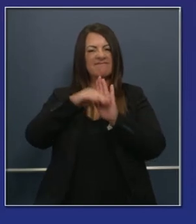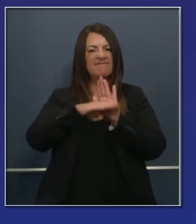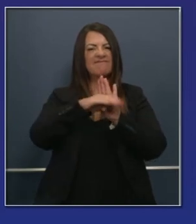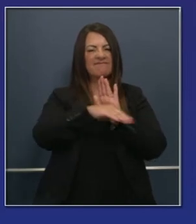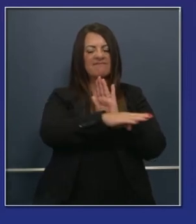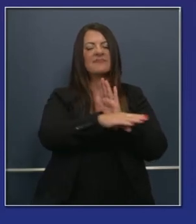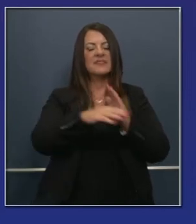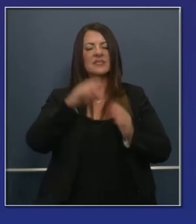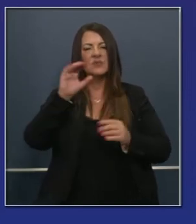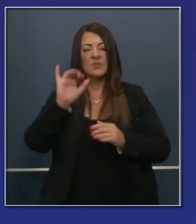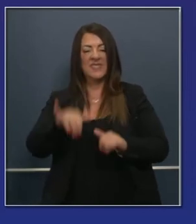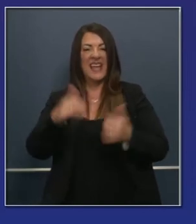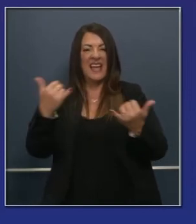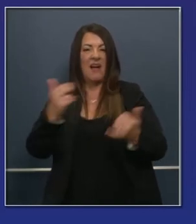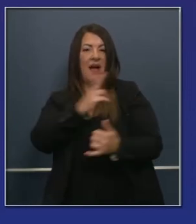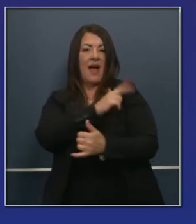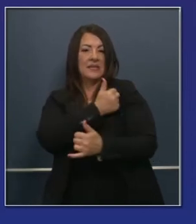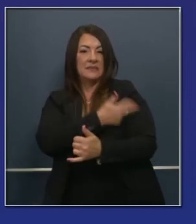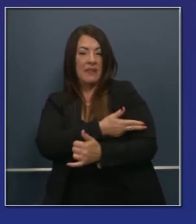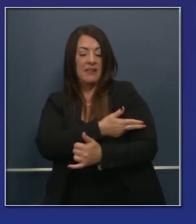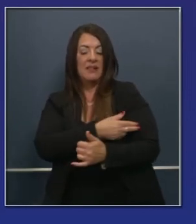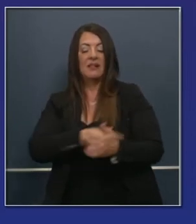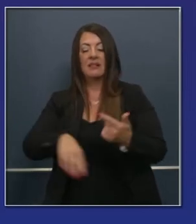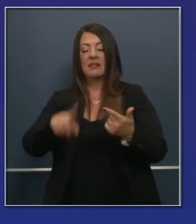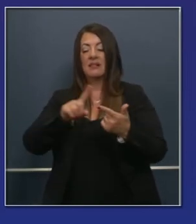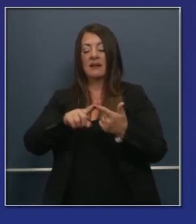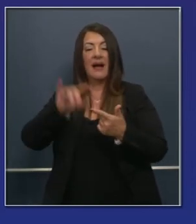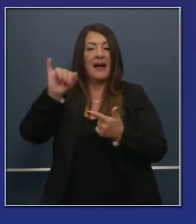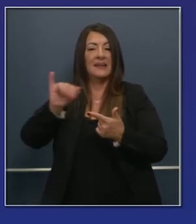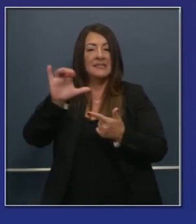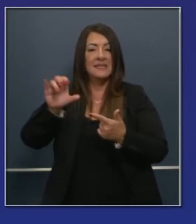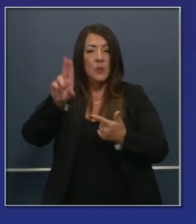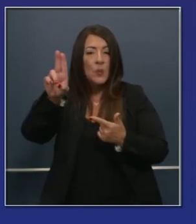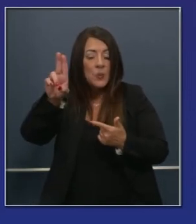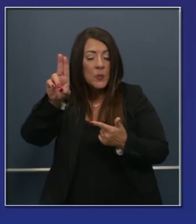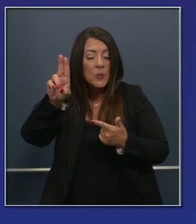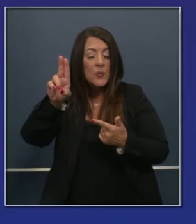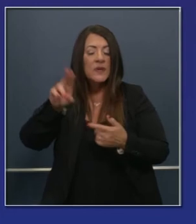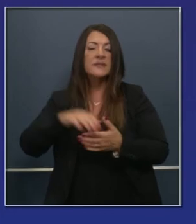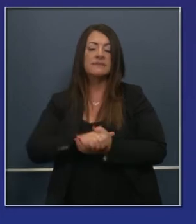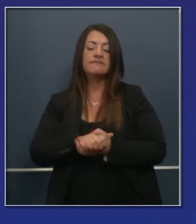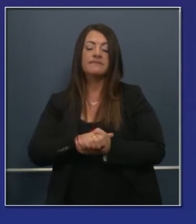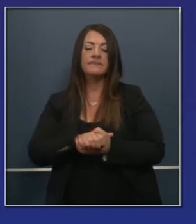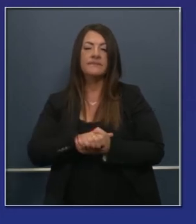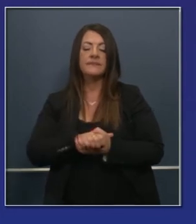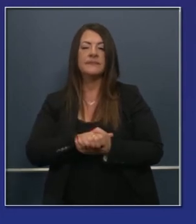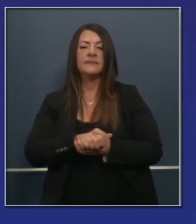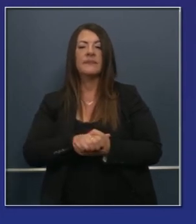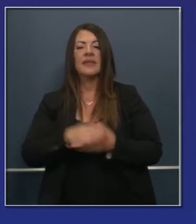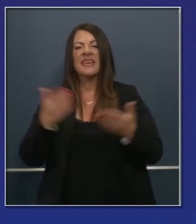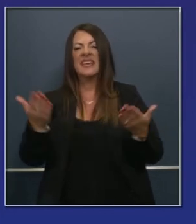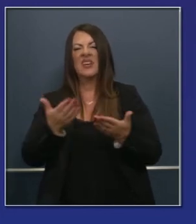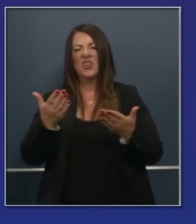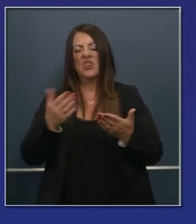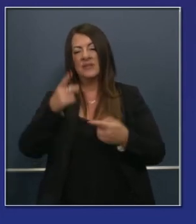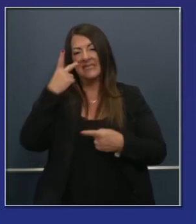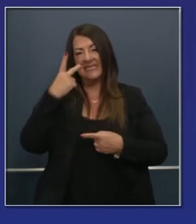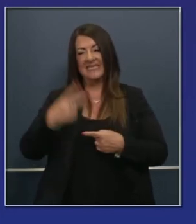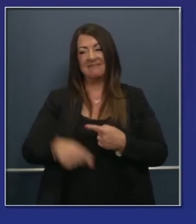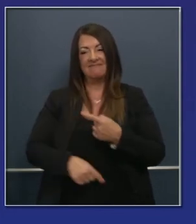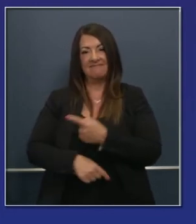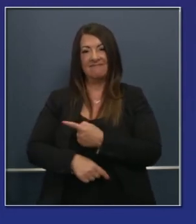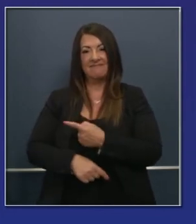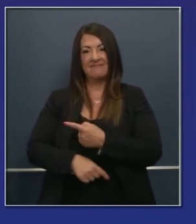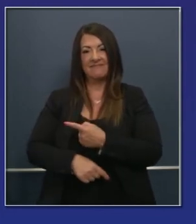positividad, las hospitalizaciones, cuidado intensivo, como hemos tenido una medida que se